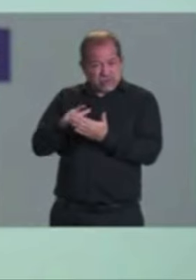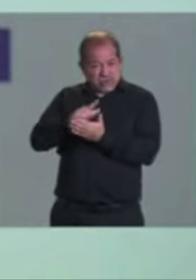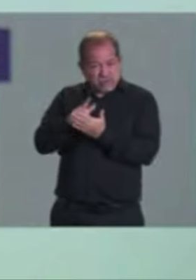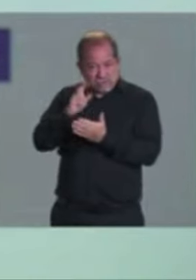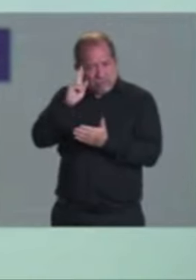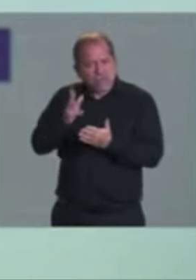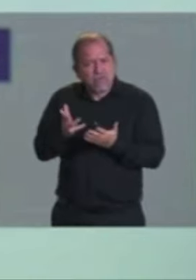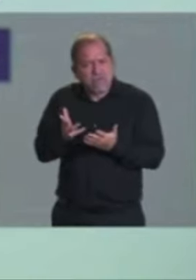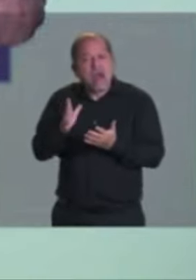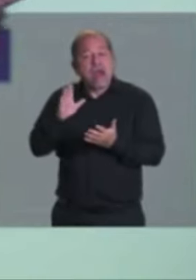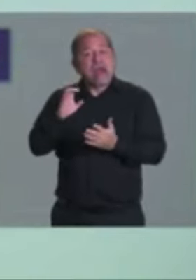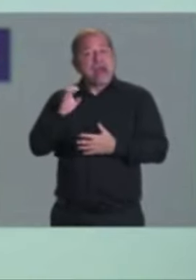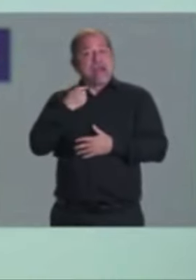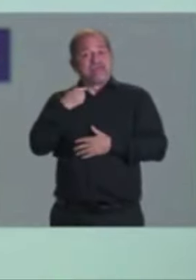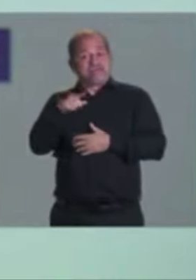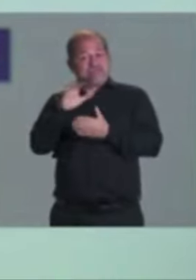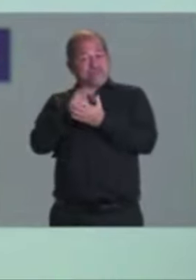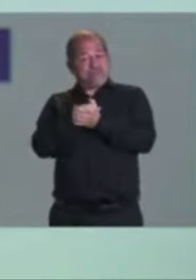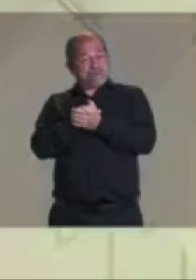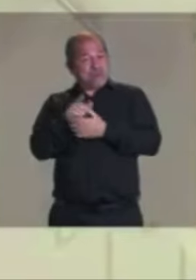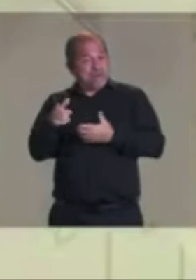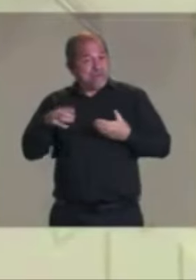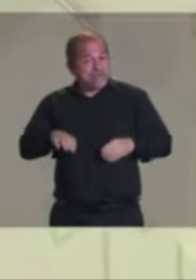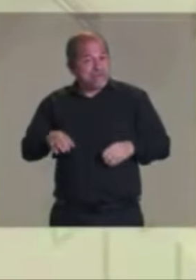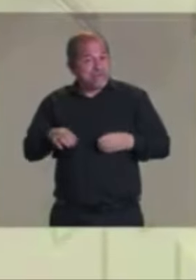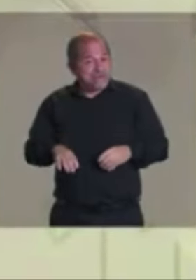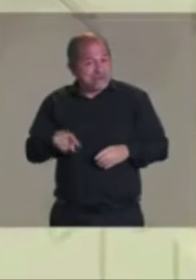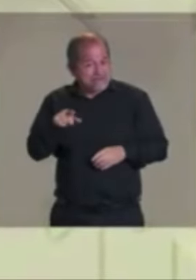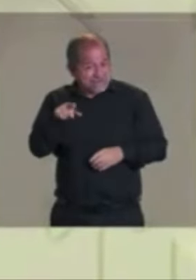por cierto no pisó la cárcel por su tráfico de influencias.